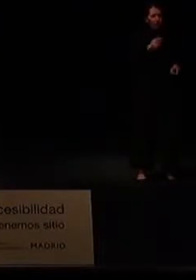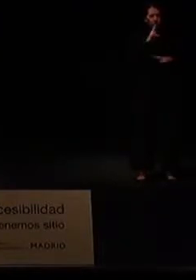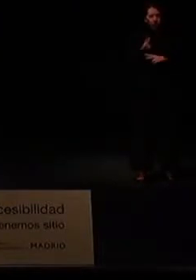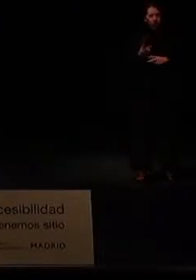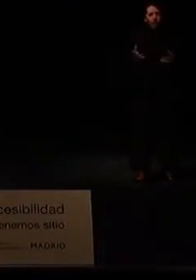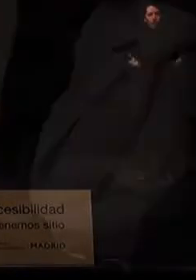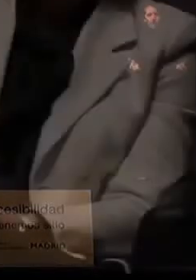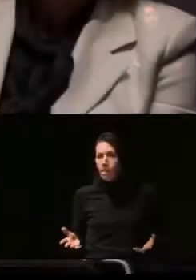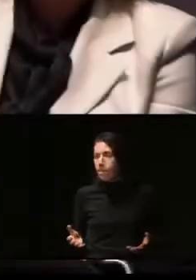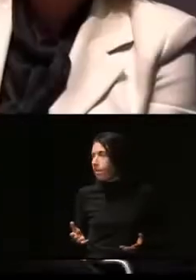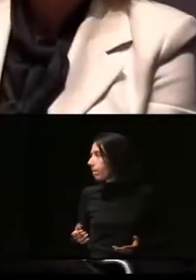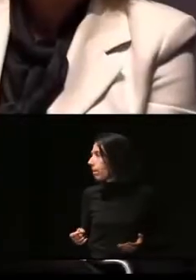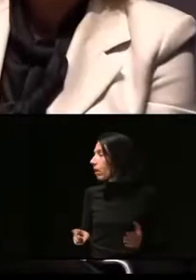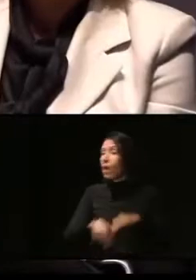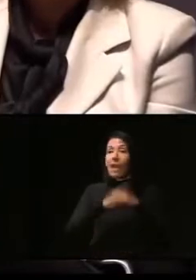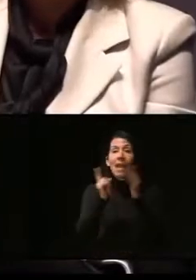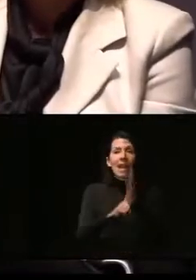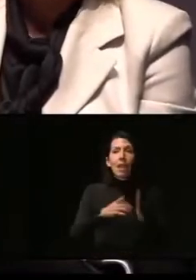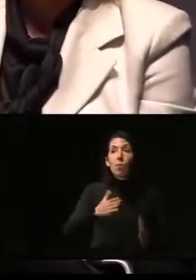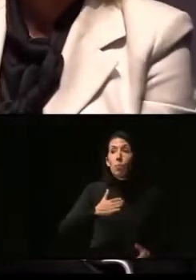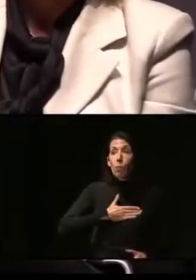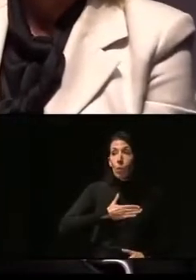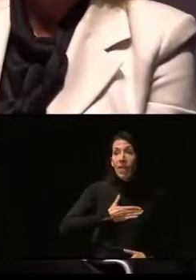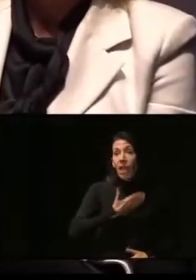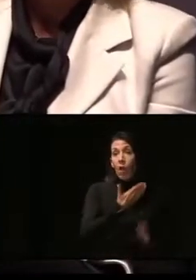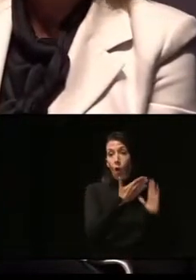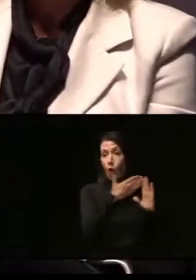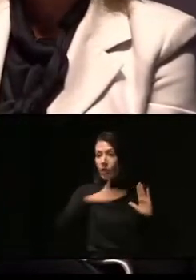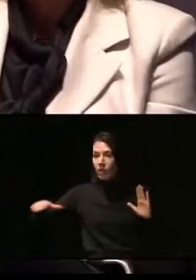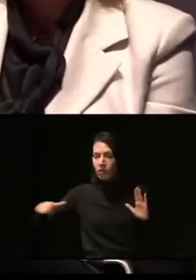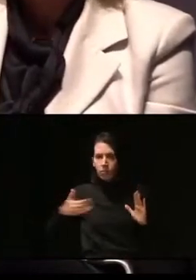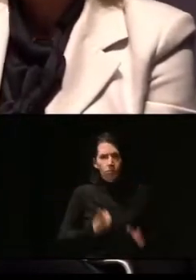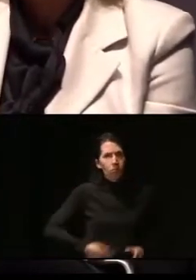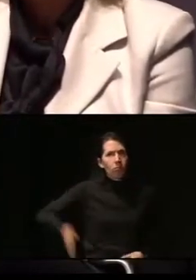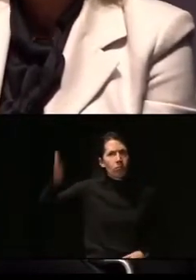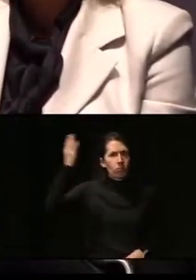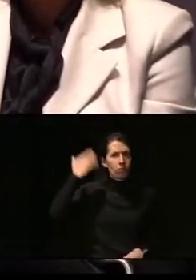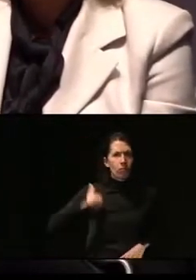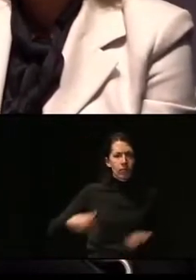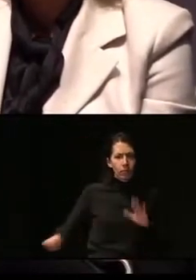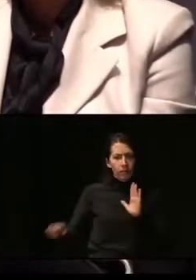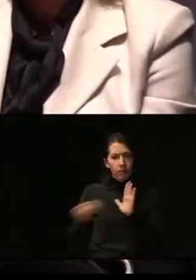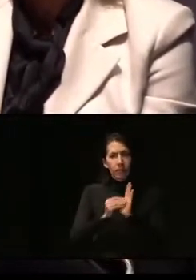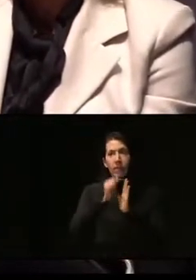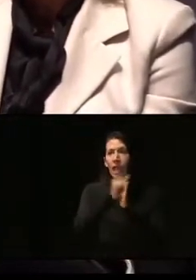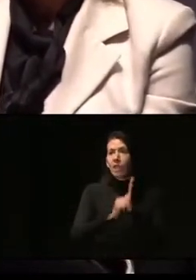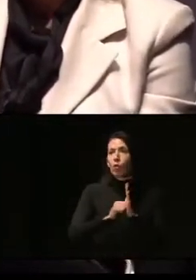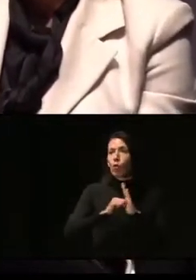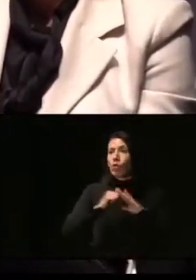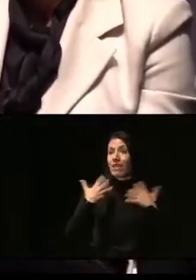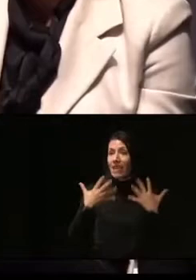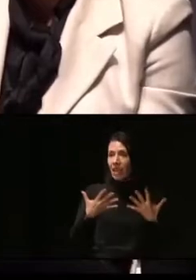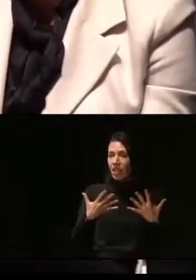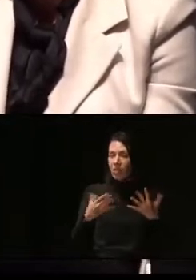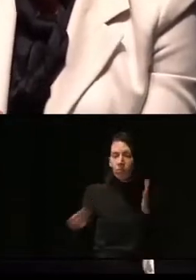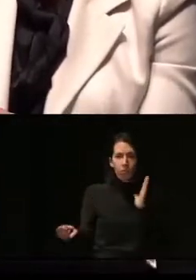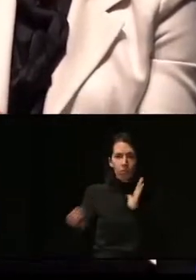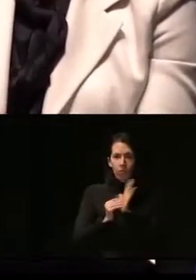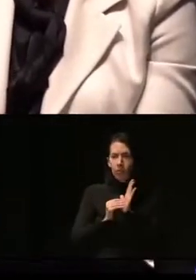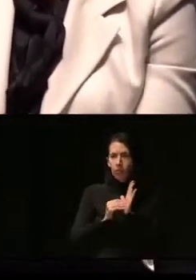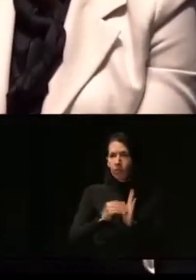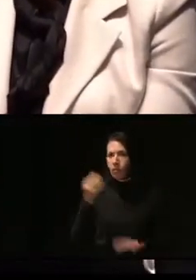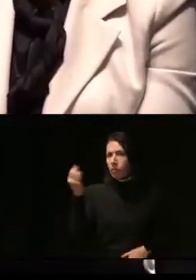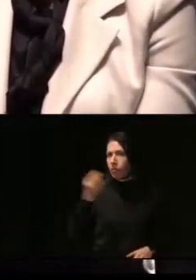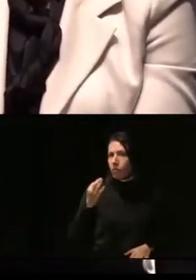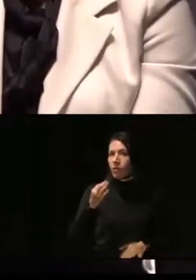Bueno, la ley de propiedad horizontal hace un tiempo incorporó en su artículo 10 que,